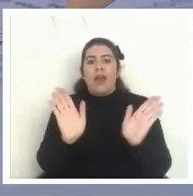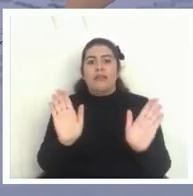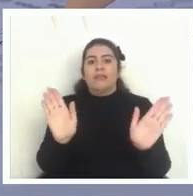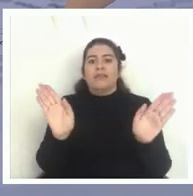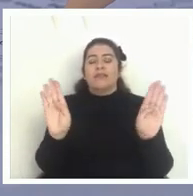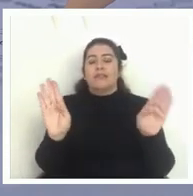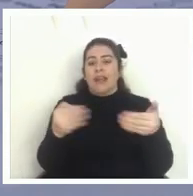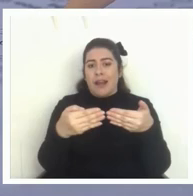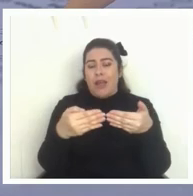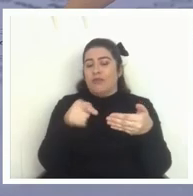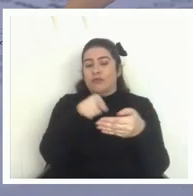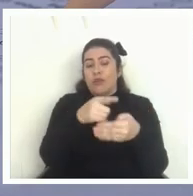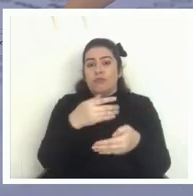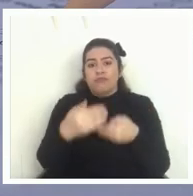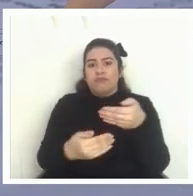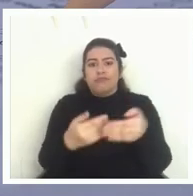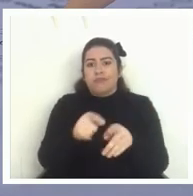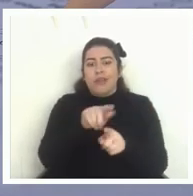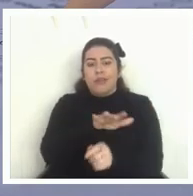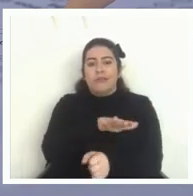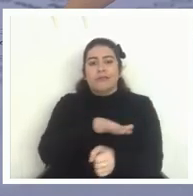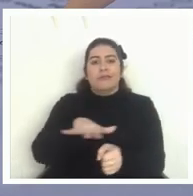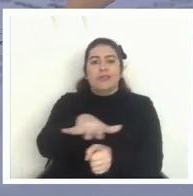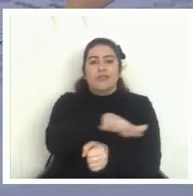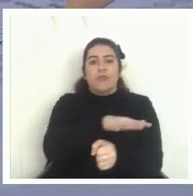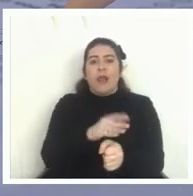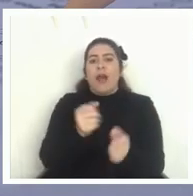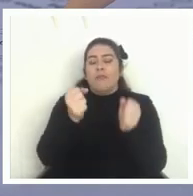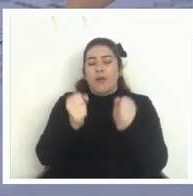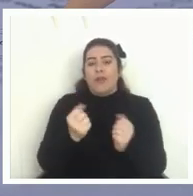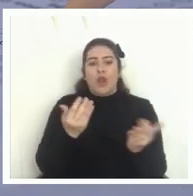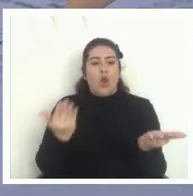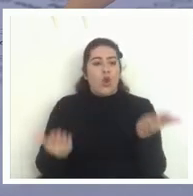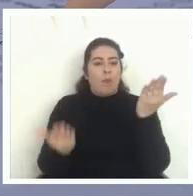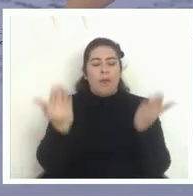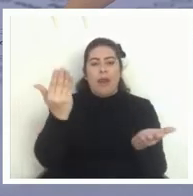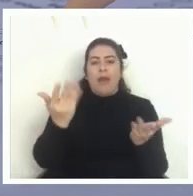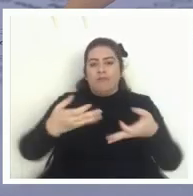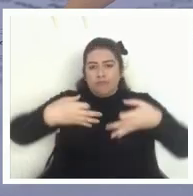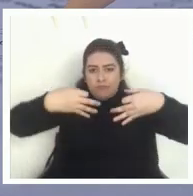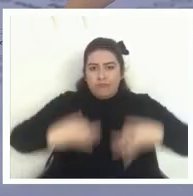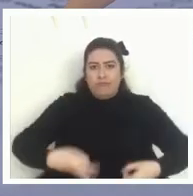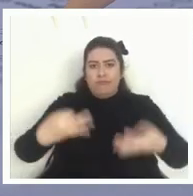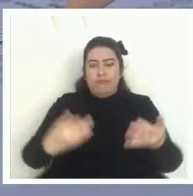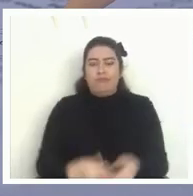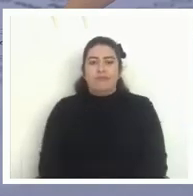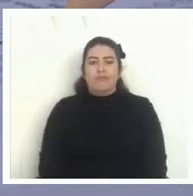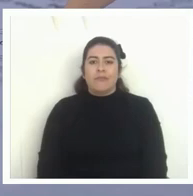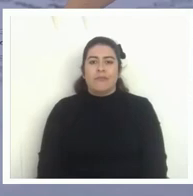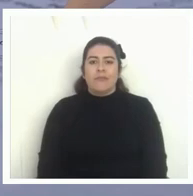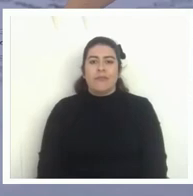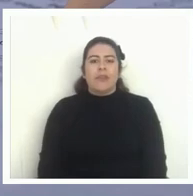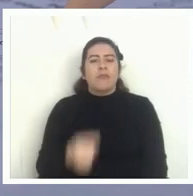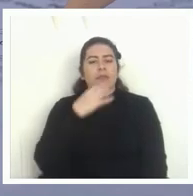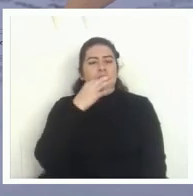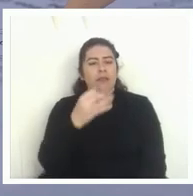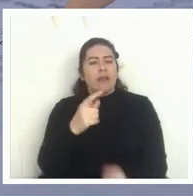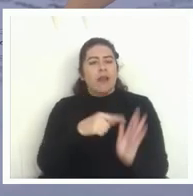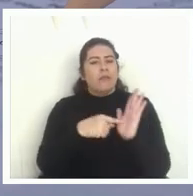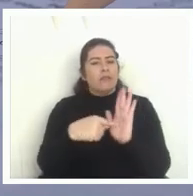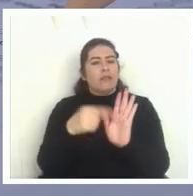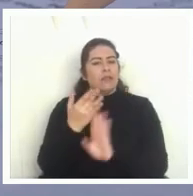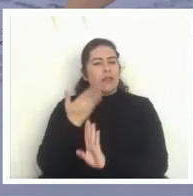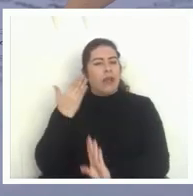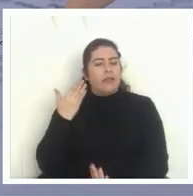aplicar en condiciones que permitan comparabilidad y validez y creo que también se mencionaba en una de las presentaciones anteriores